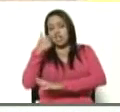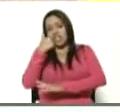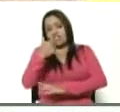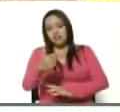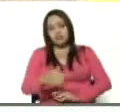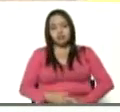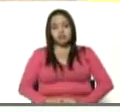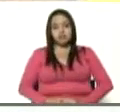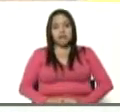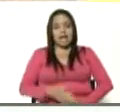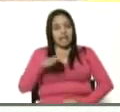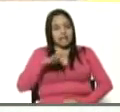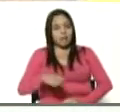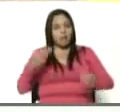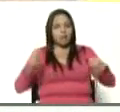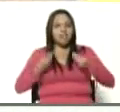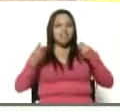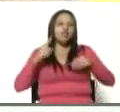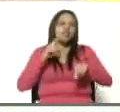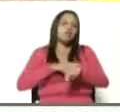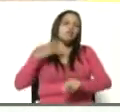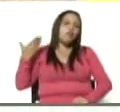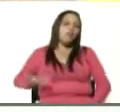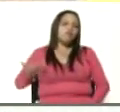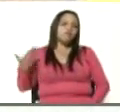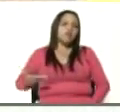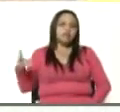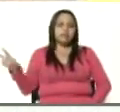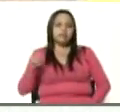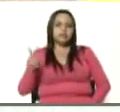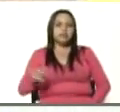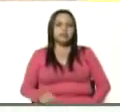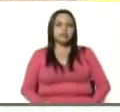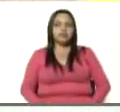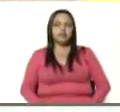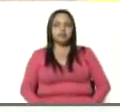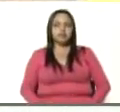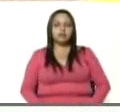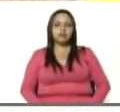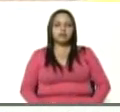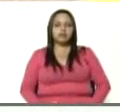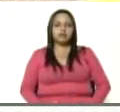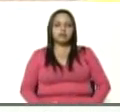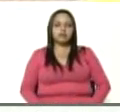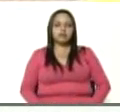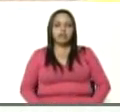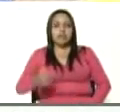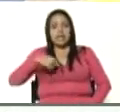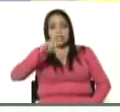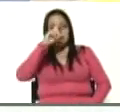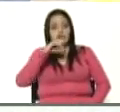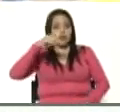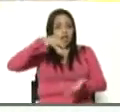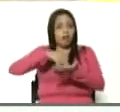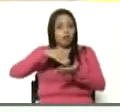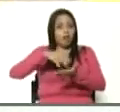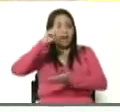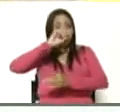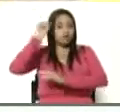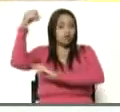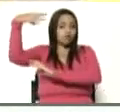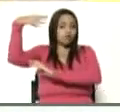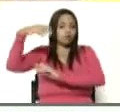estamos viviendo un momento estelar de Venezuela. Es el año de Carabobo, el año de la luz